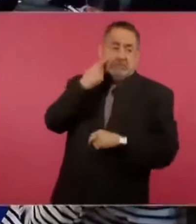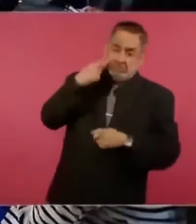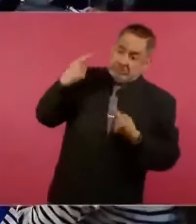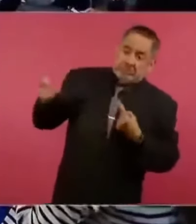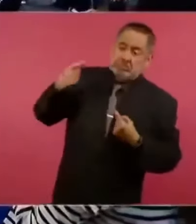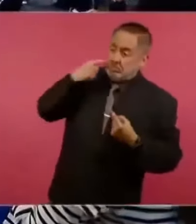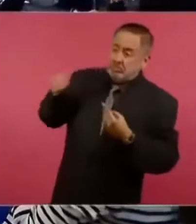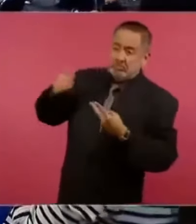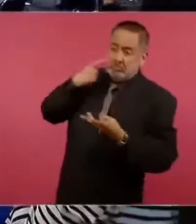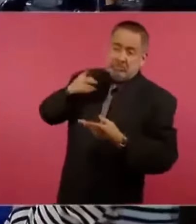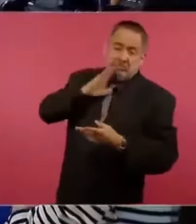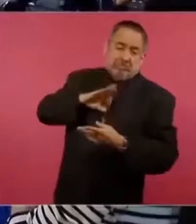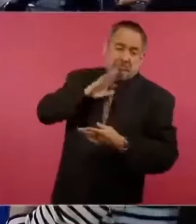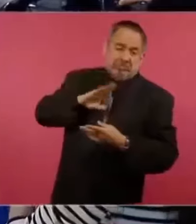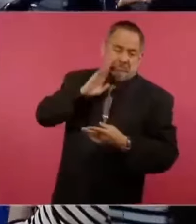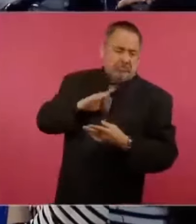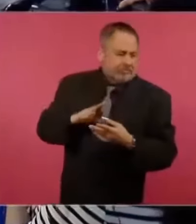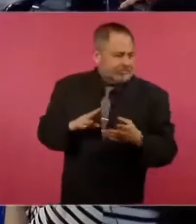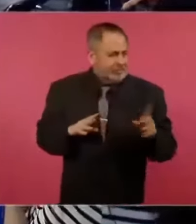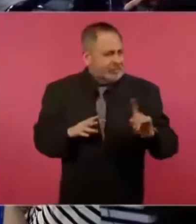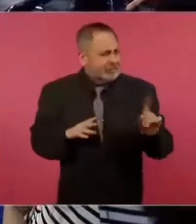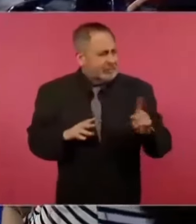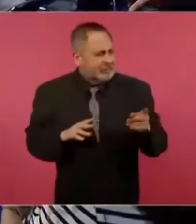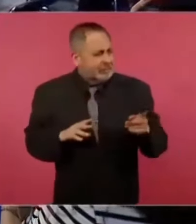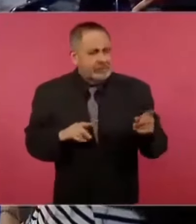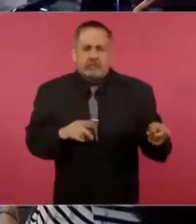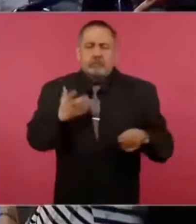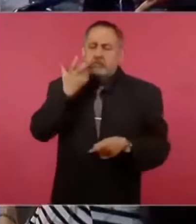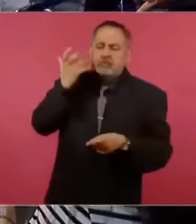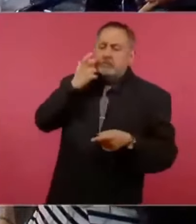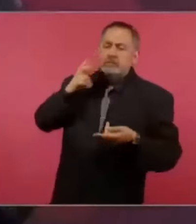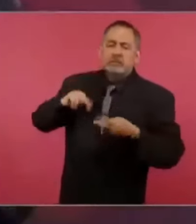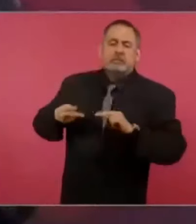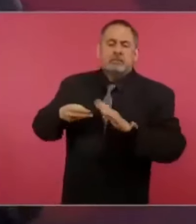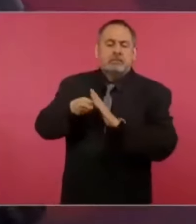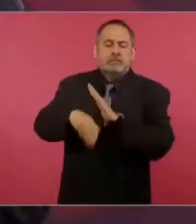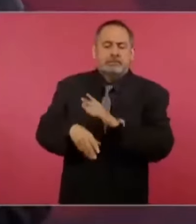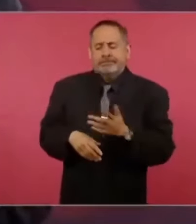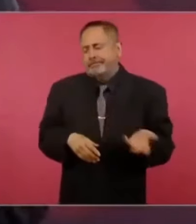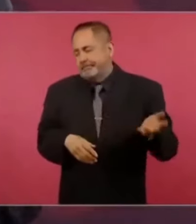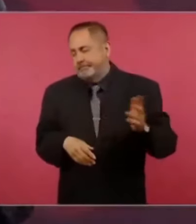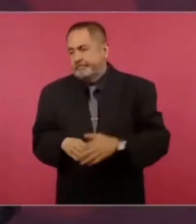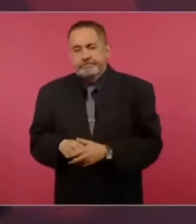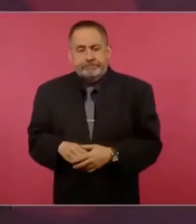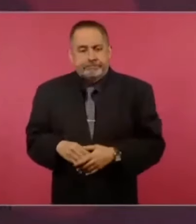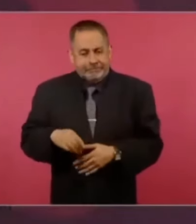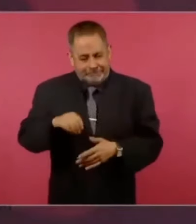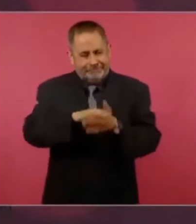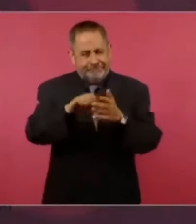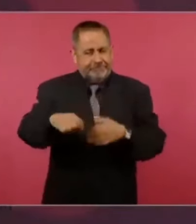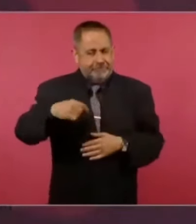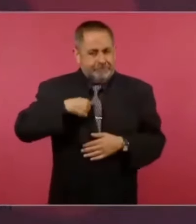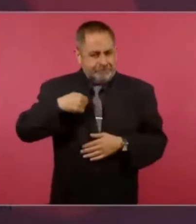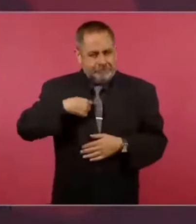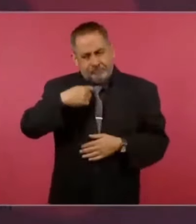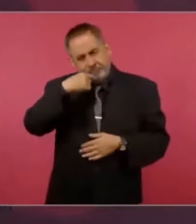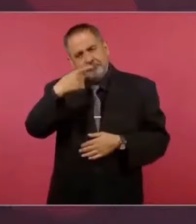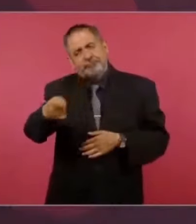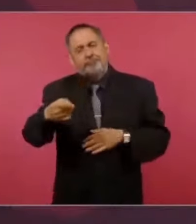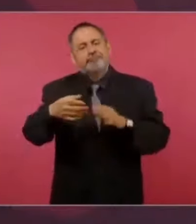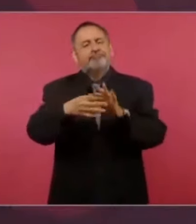todo lo distorsiona. Hablé de que estábamos cumpliendo